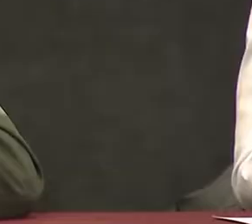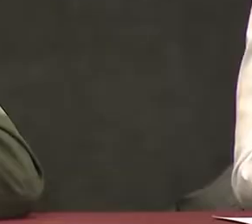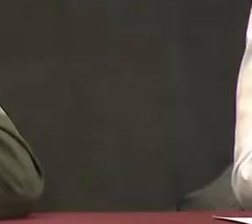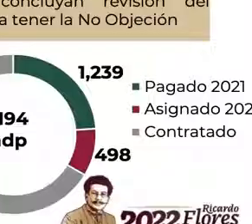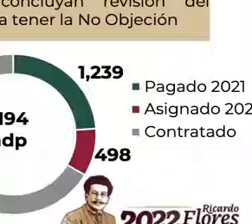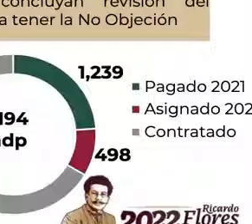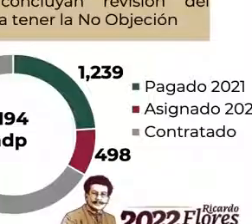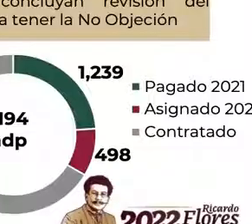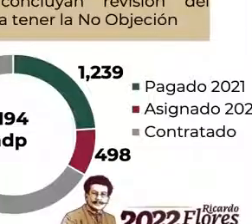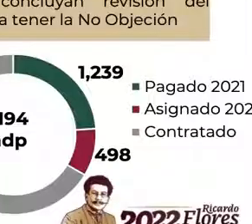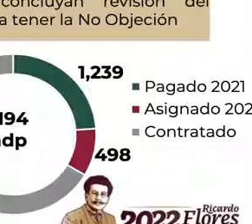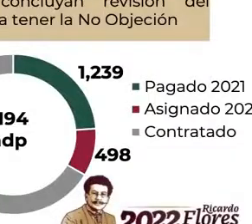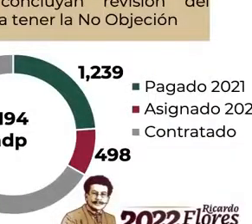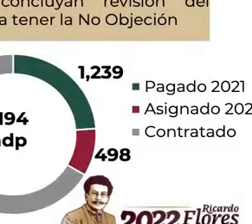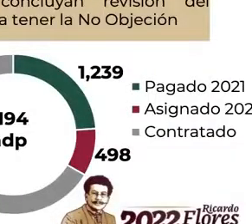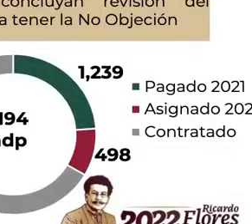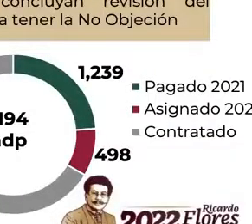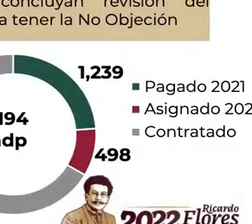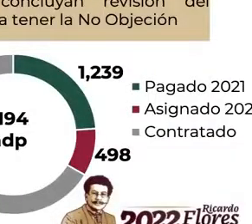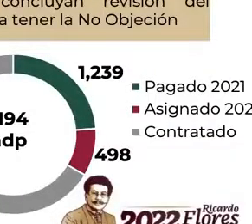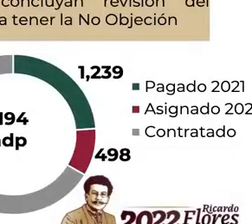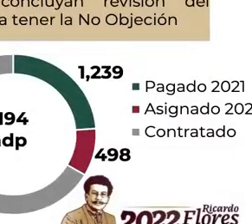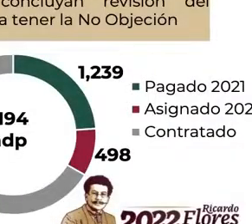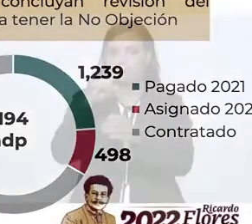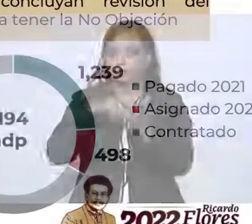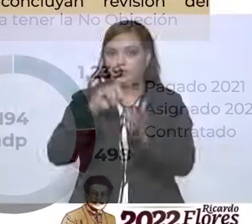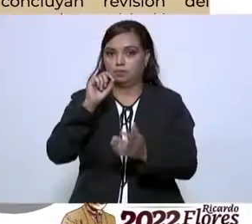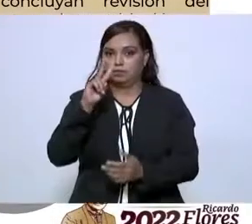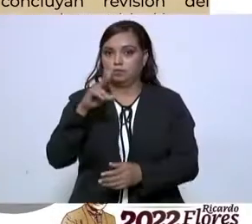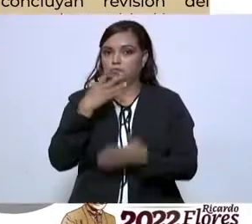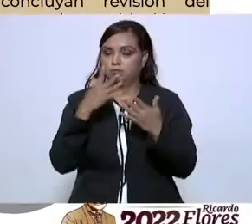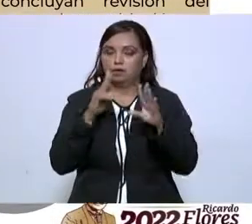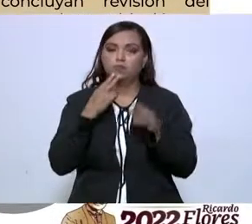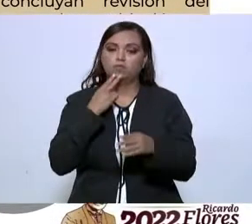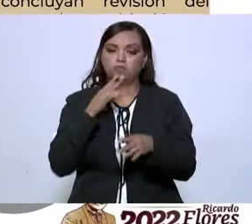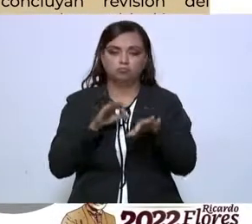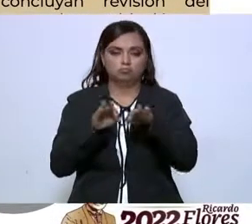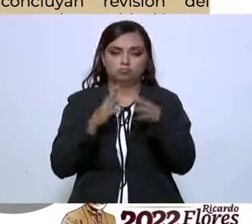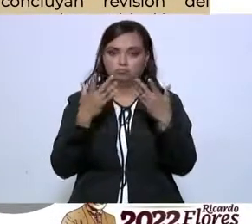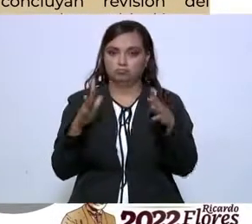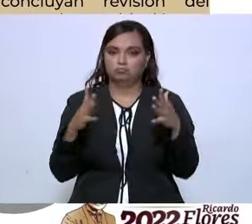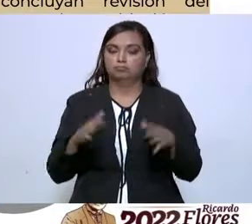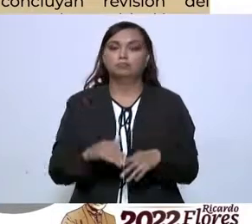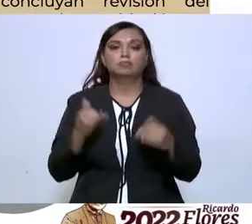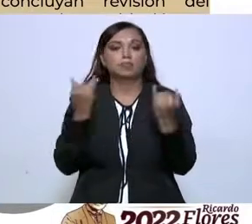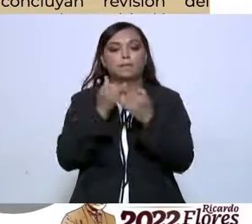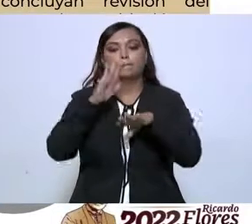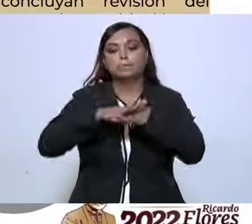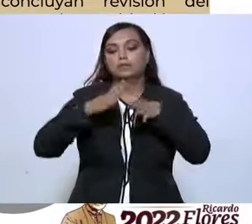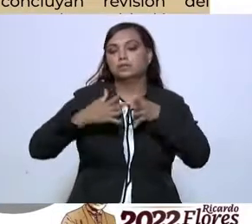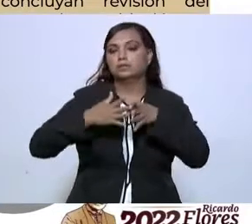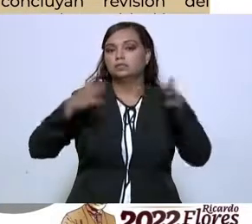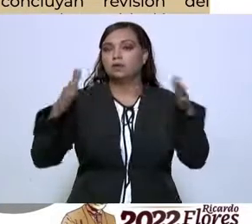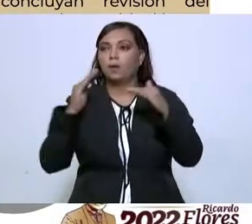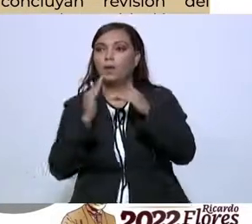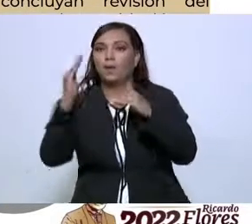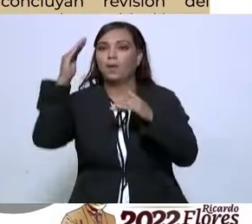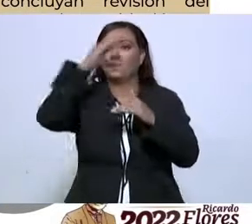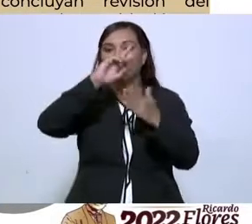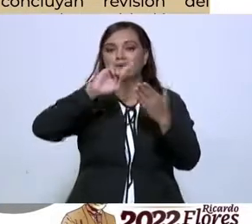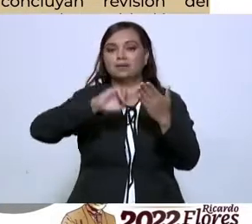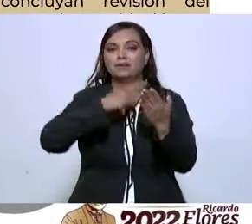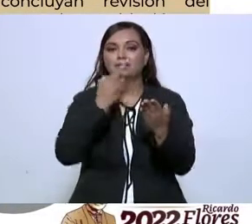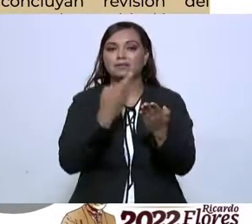kilómetros, se terminó en julio de este año y ya está en operación. Así como la ampliación del puente internacional de Reino